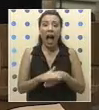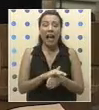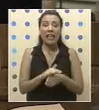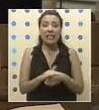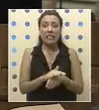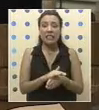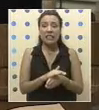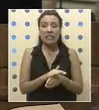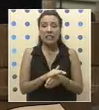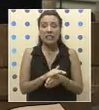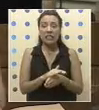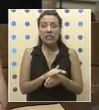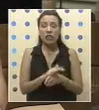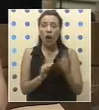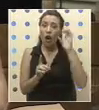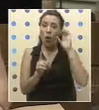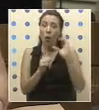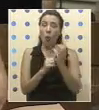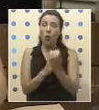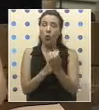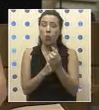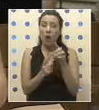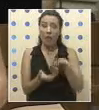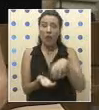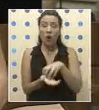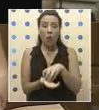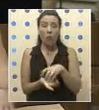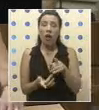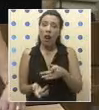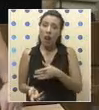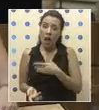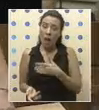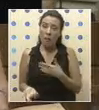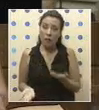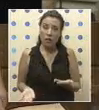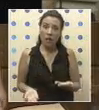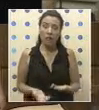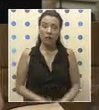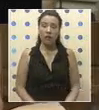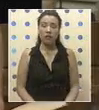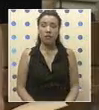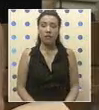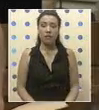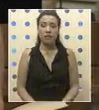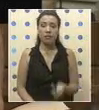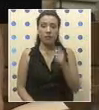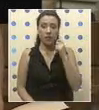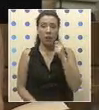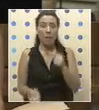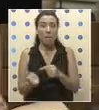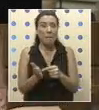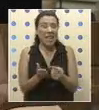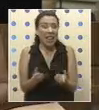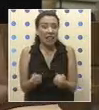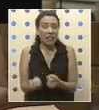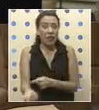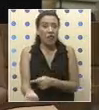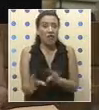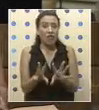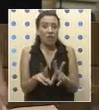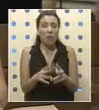la cultura en la comuna. Esto es un hecho lamentable, un hecho que involucra que miles de familias